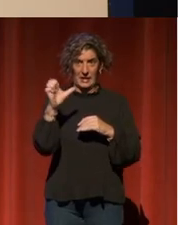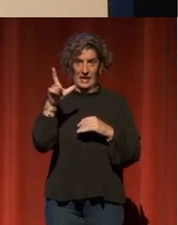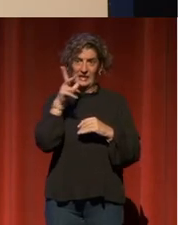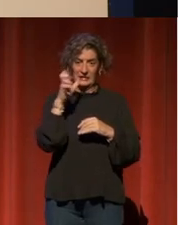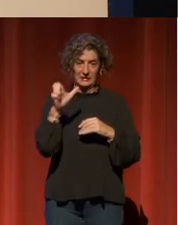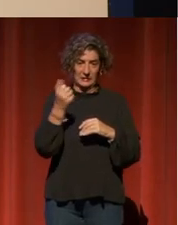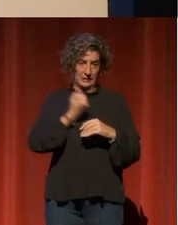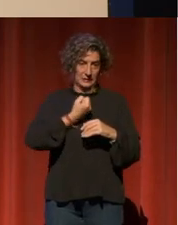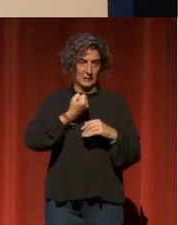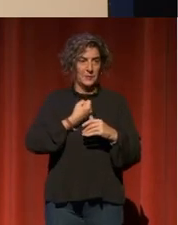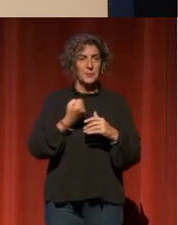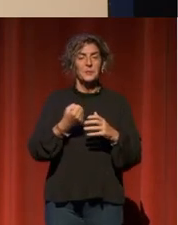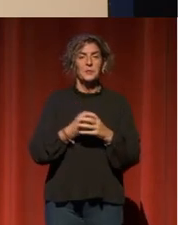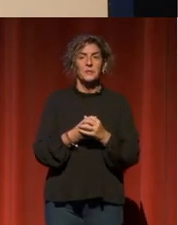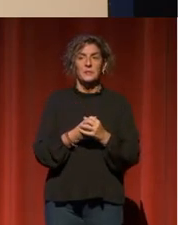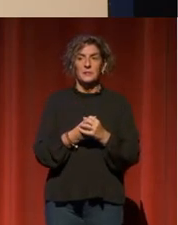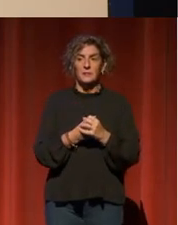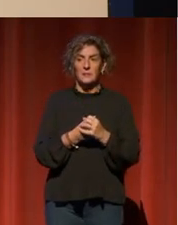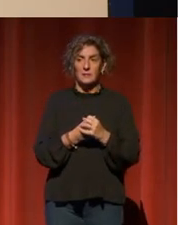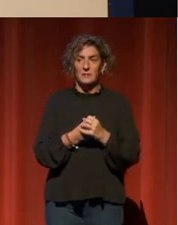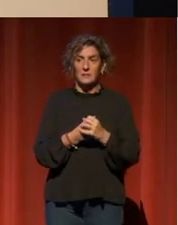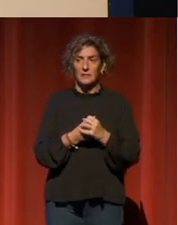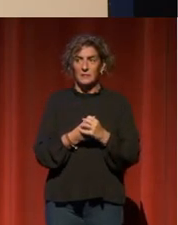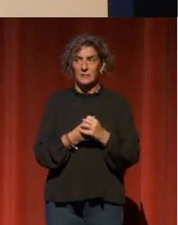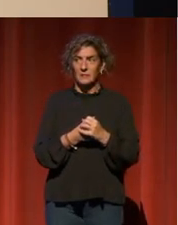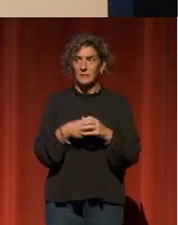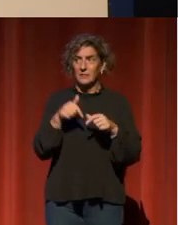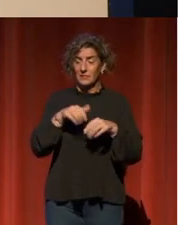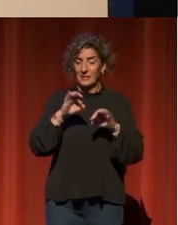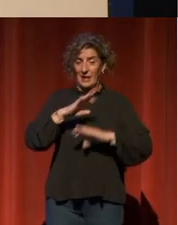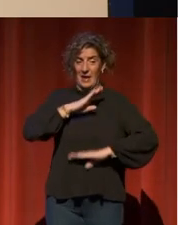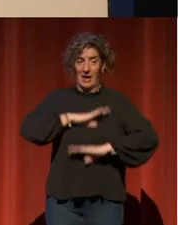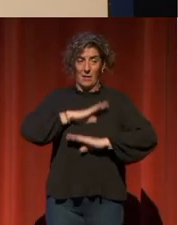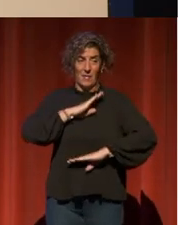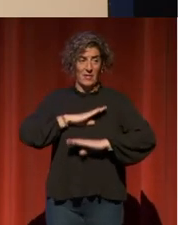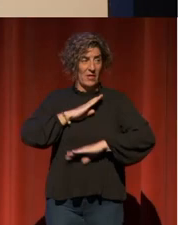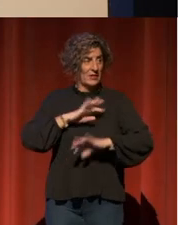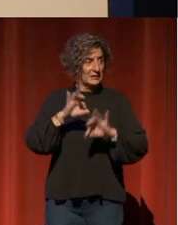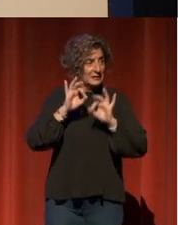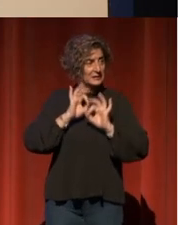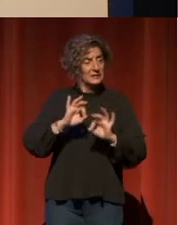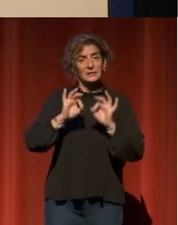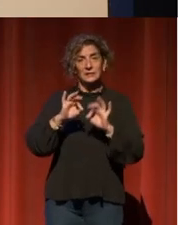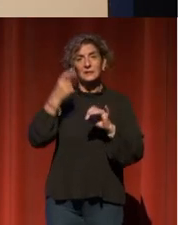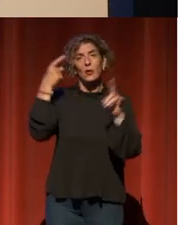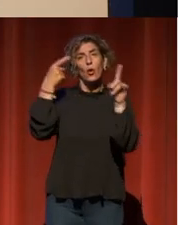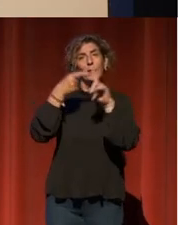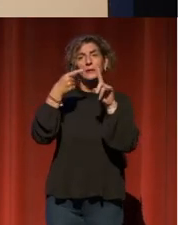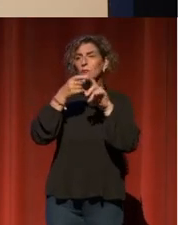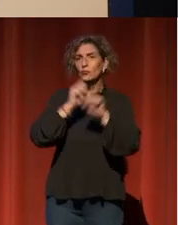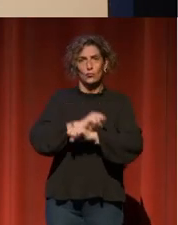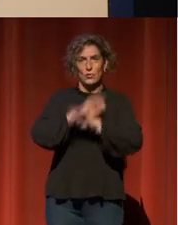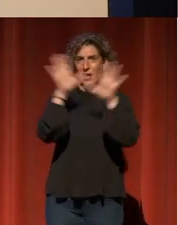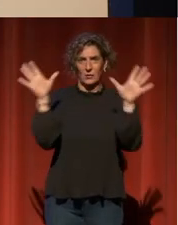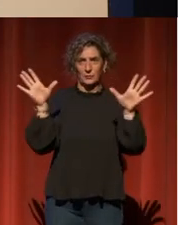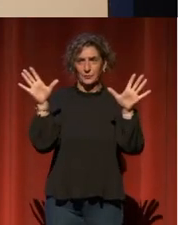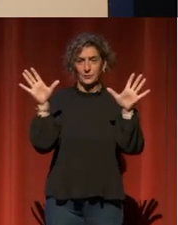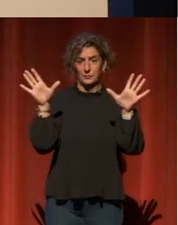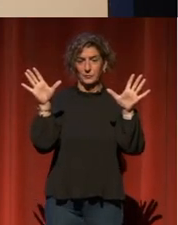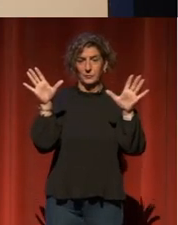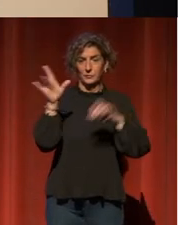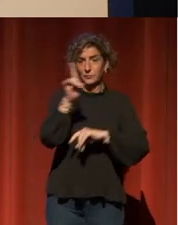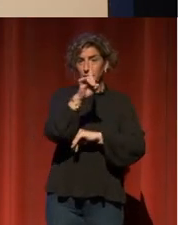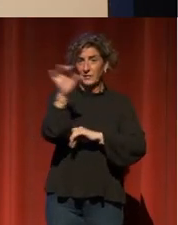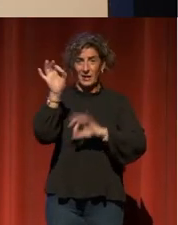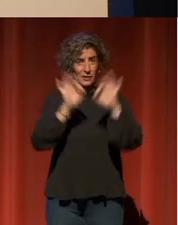y las capacidades digitales en concreto tenían un objetivo muy claro, que el 100% de la